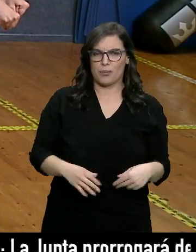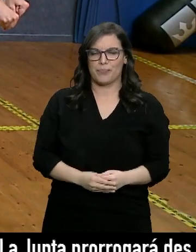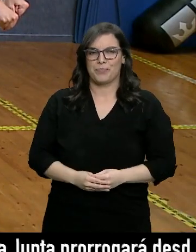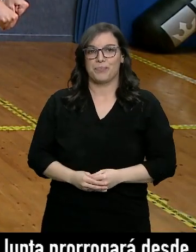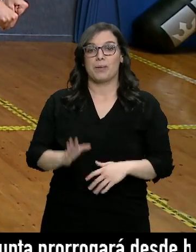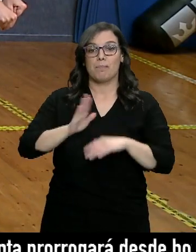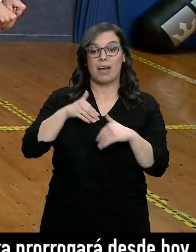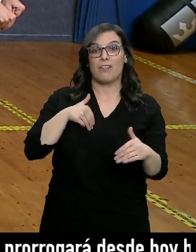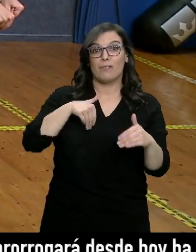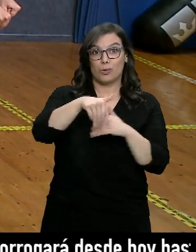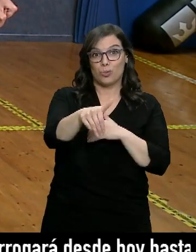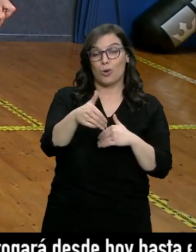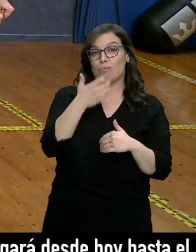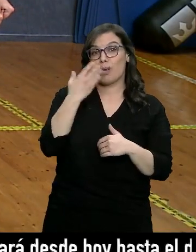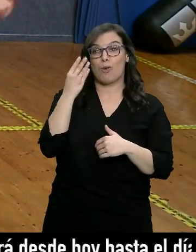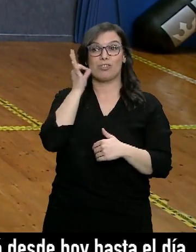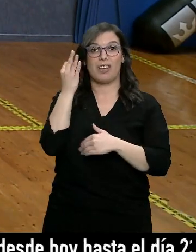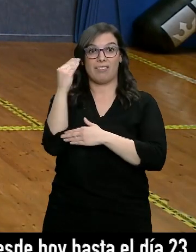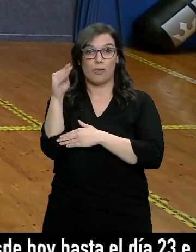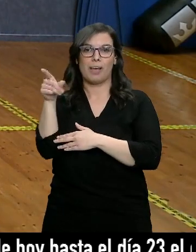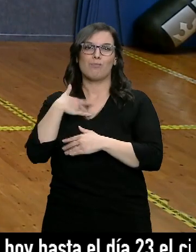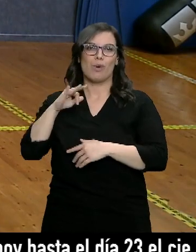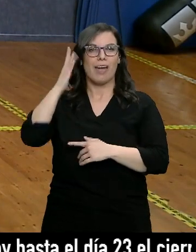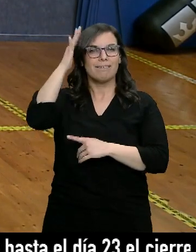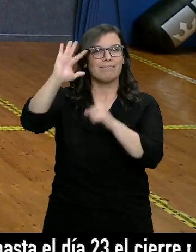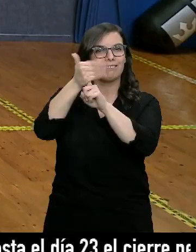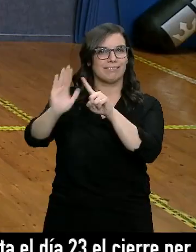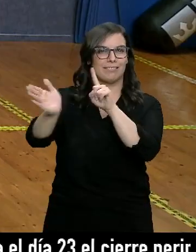Para que generaciones como las de Claudia puedan seguir cumpliendo sus sueños.